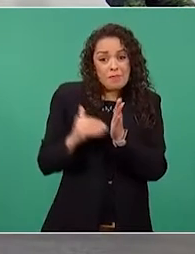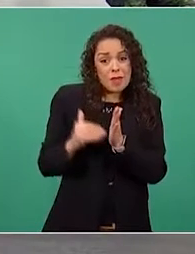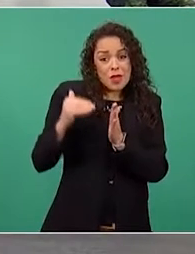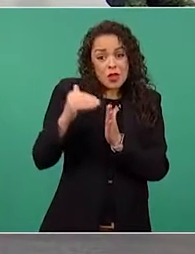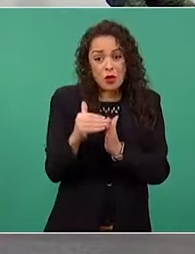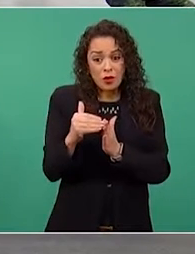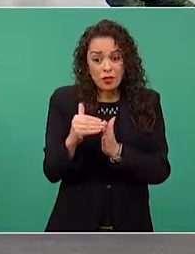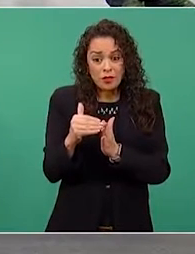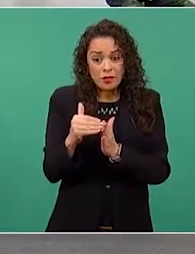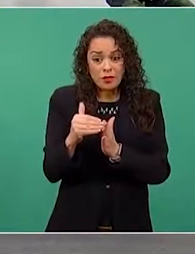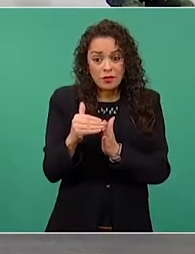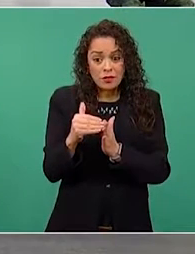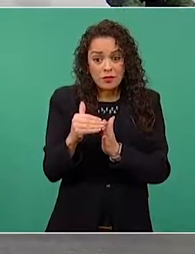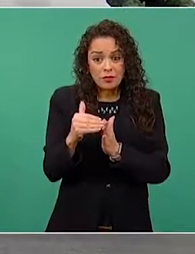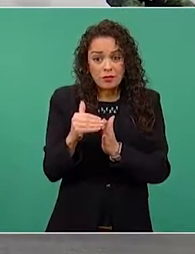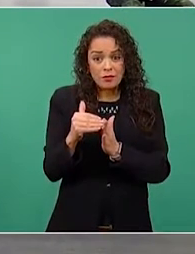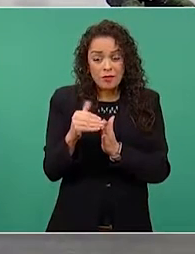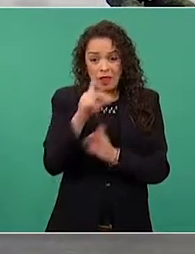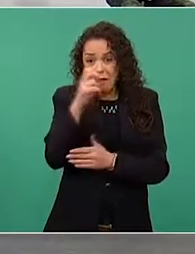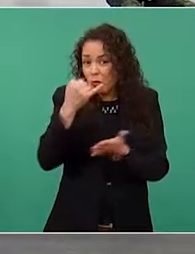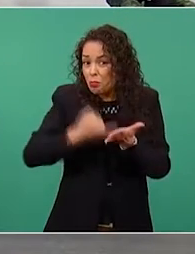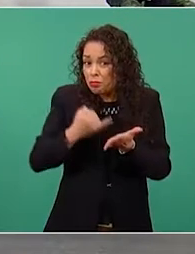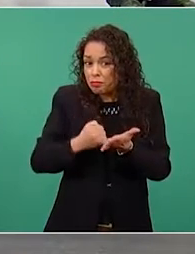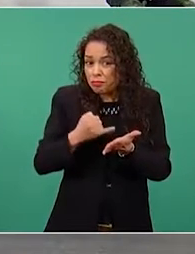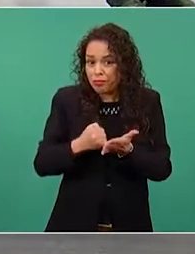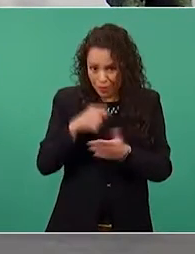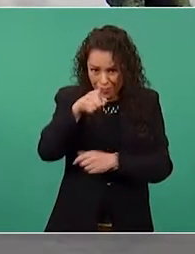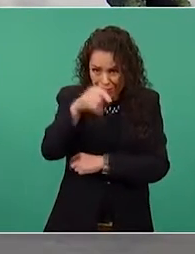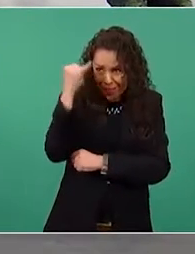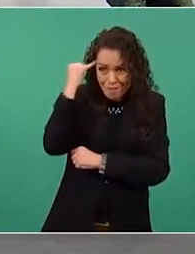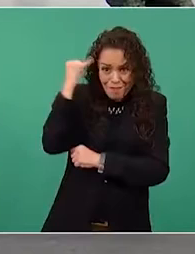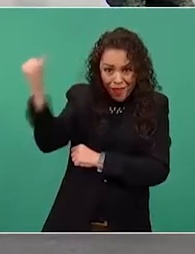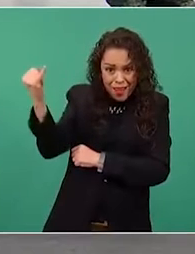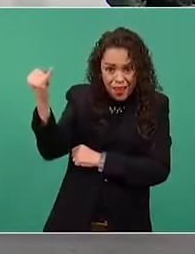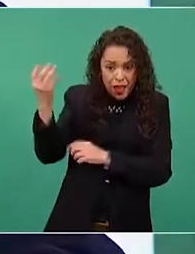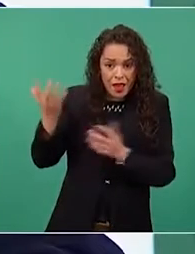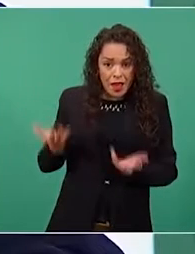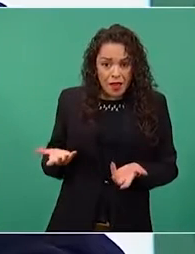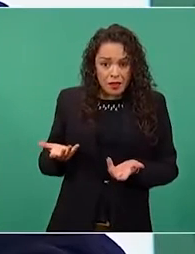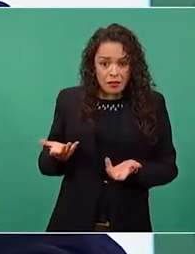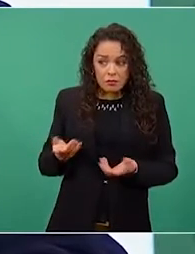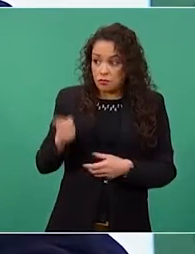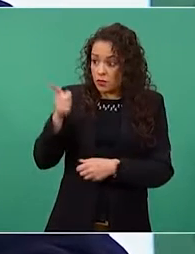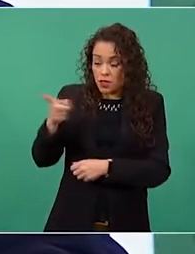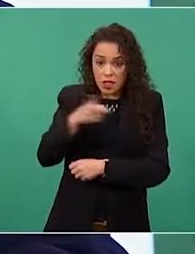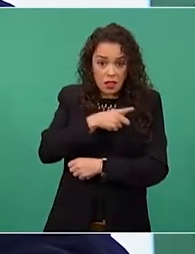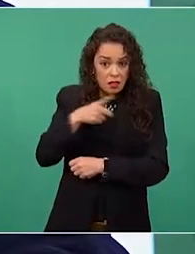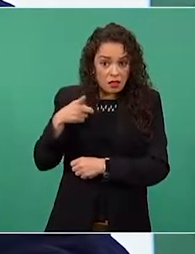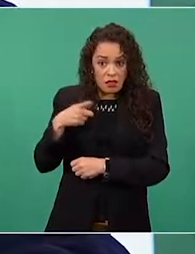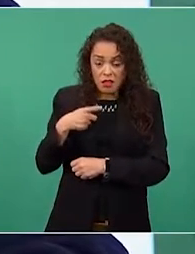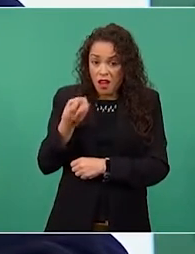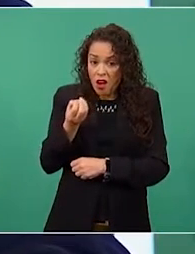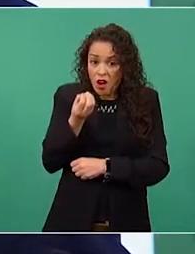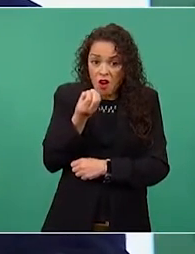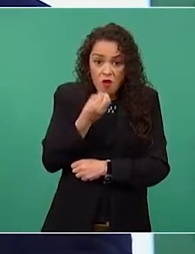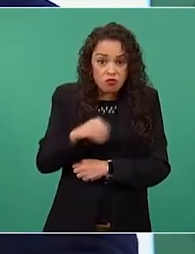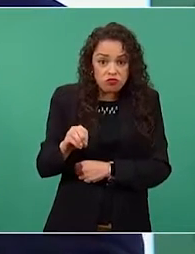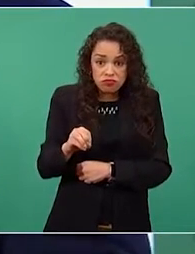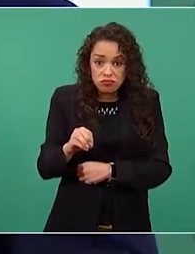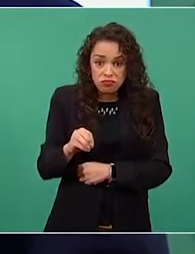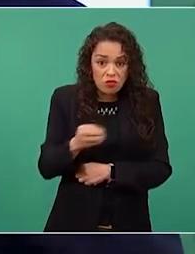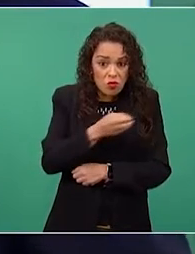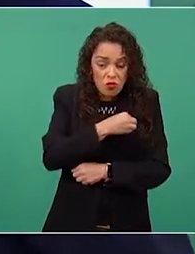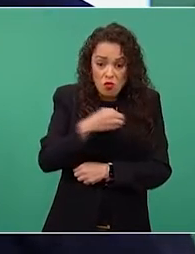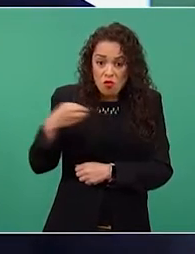Nada más para que tengan una idea, es obligación, no es